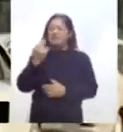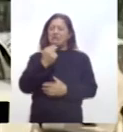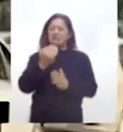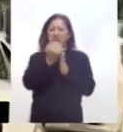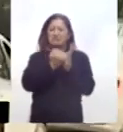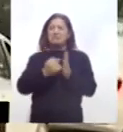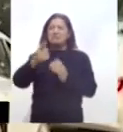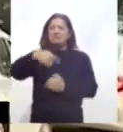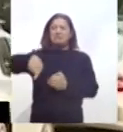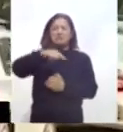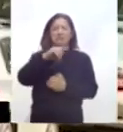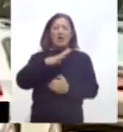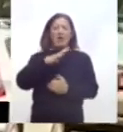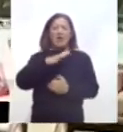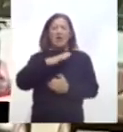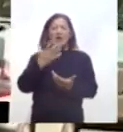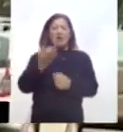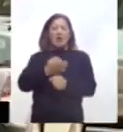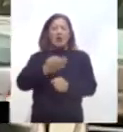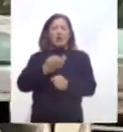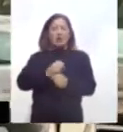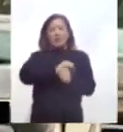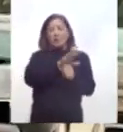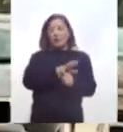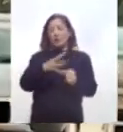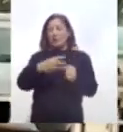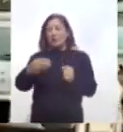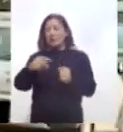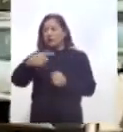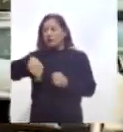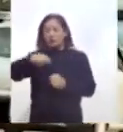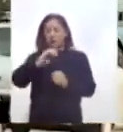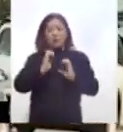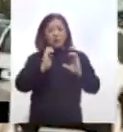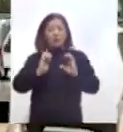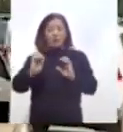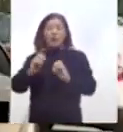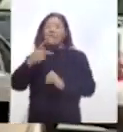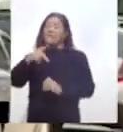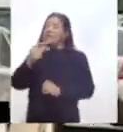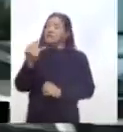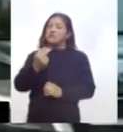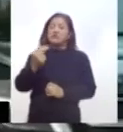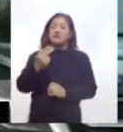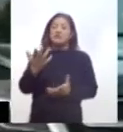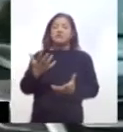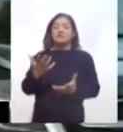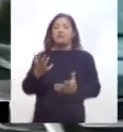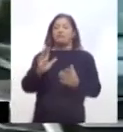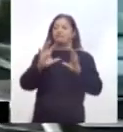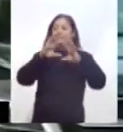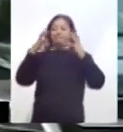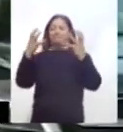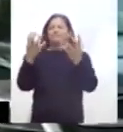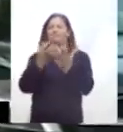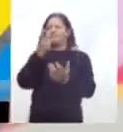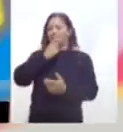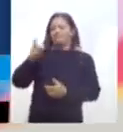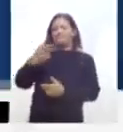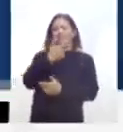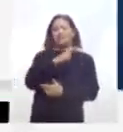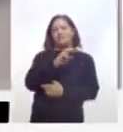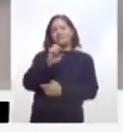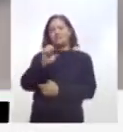contaminantes como se ha visto durante la pandemia del coronavirus, se deben unir esfuerzos globales, señaló la organización ambientalista Greenpeace.